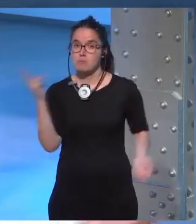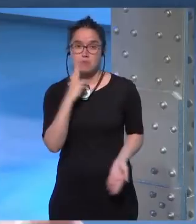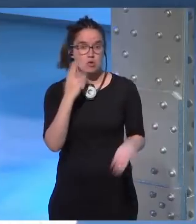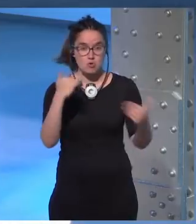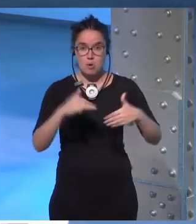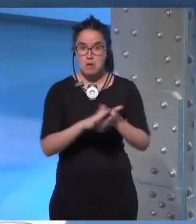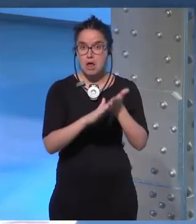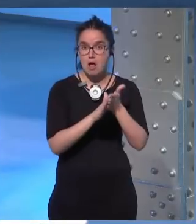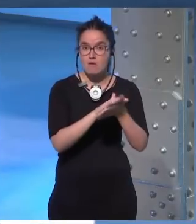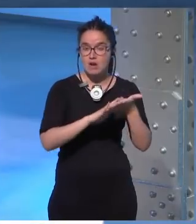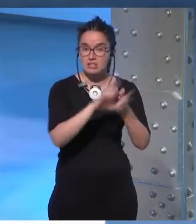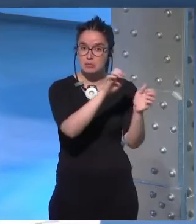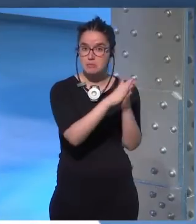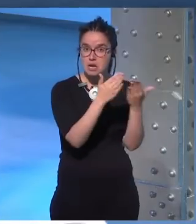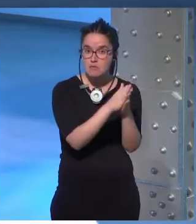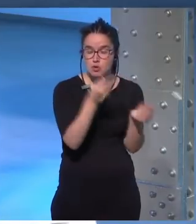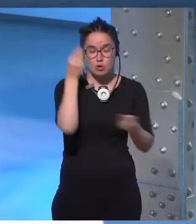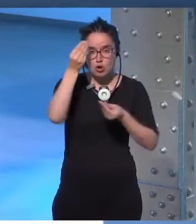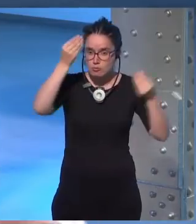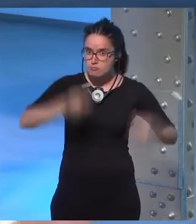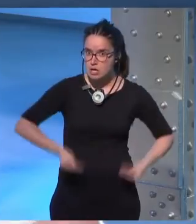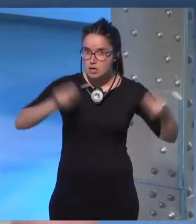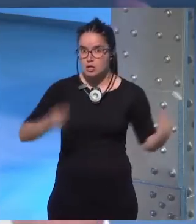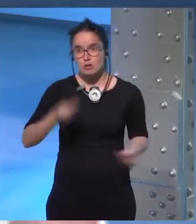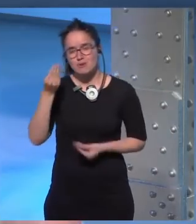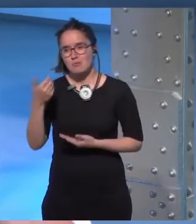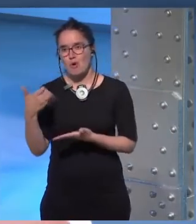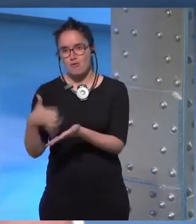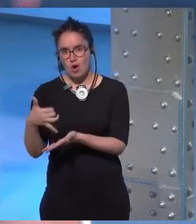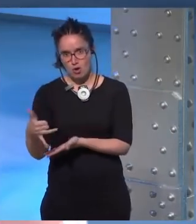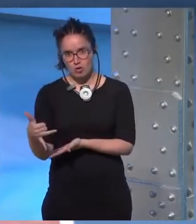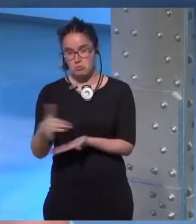hablar de mi obra de aquello en que me parece que soy buena aquello en que me parece que no tanto